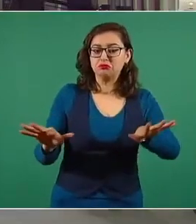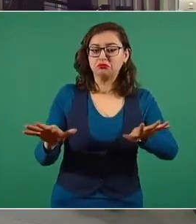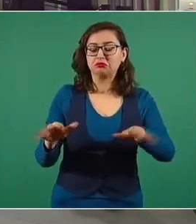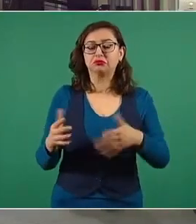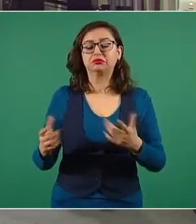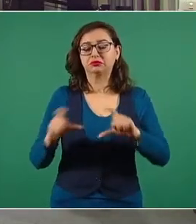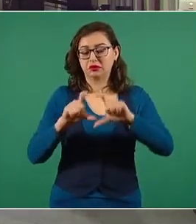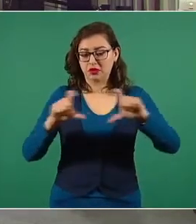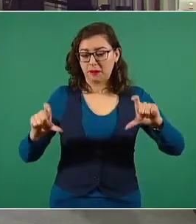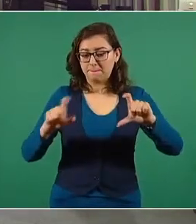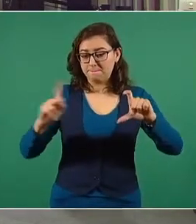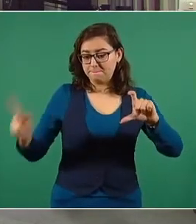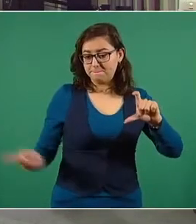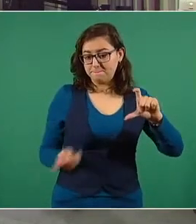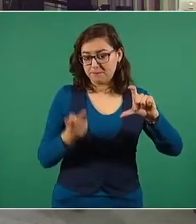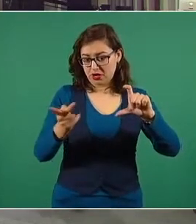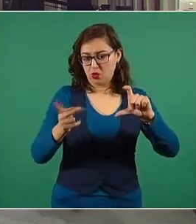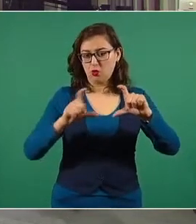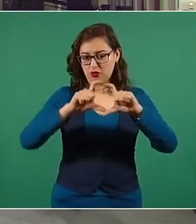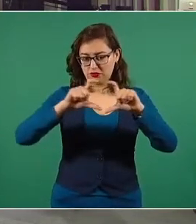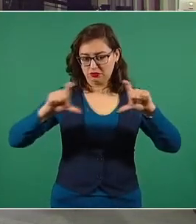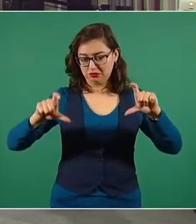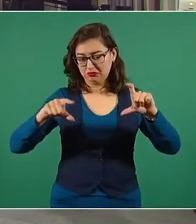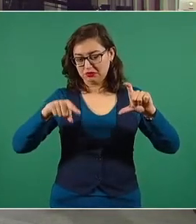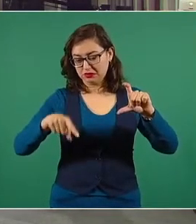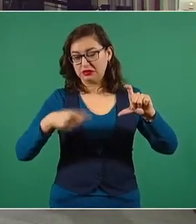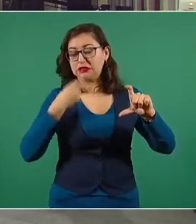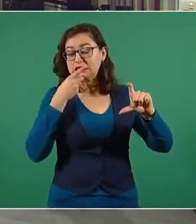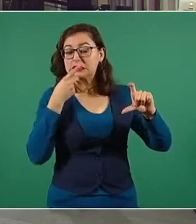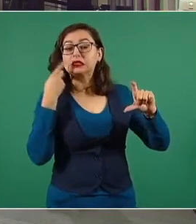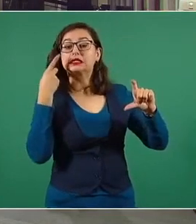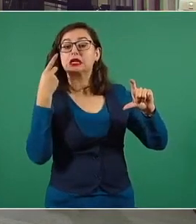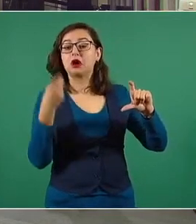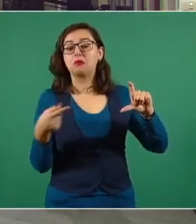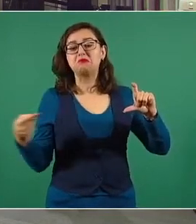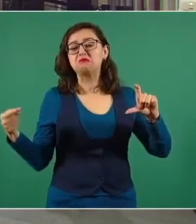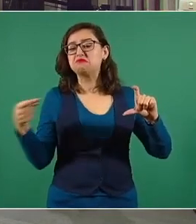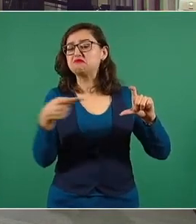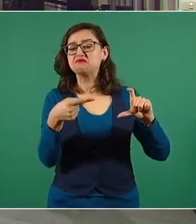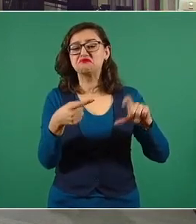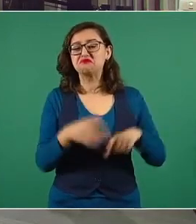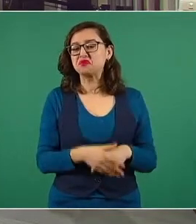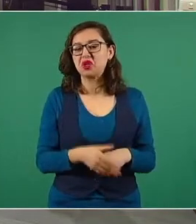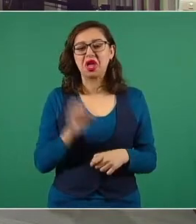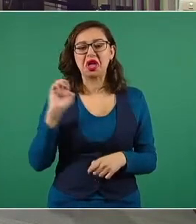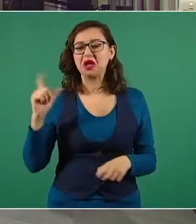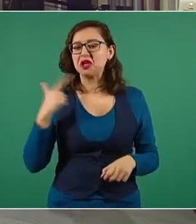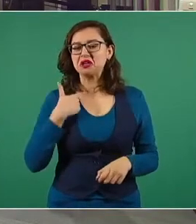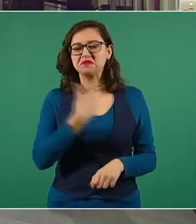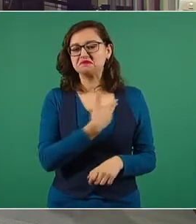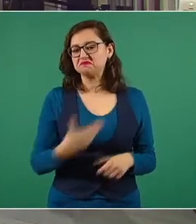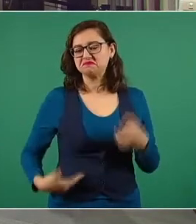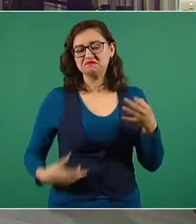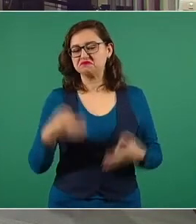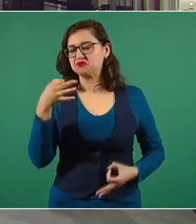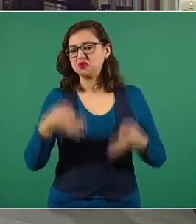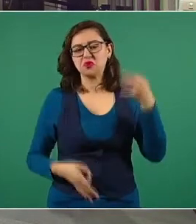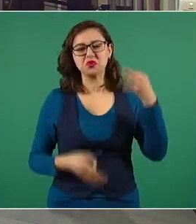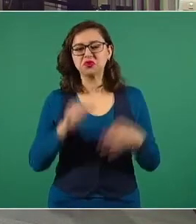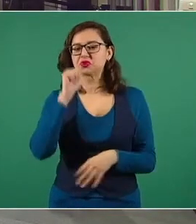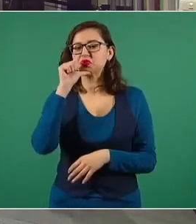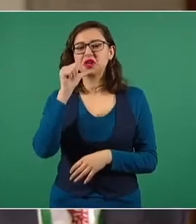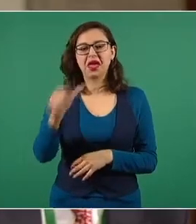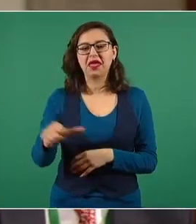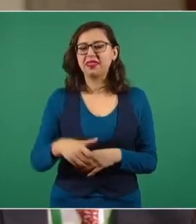publicó la pregunta y dijo medio mañosamente que no era para enjuiciar a los expresidentes, pero con